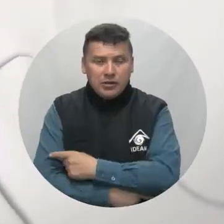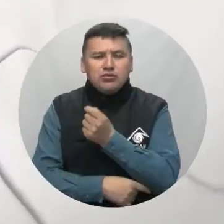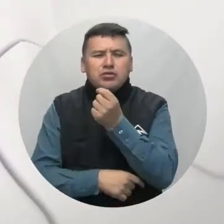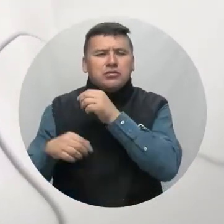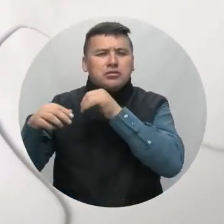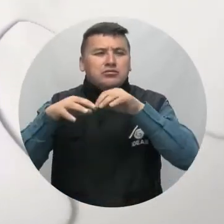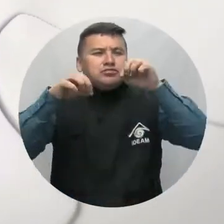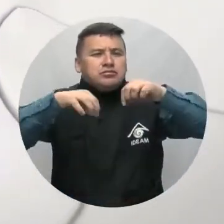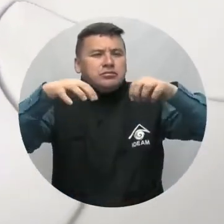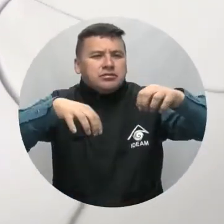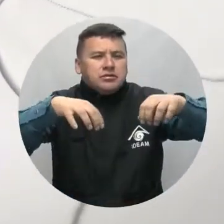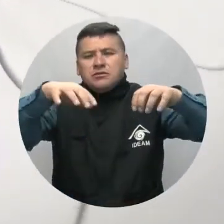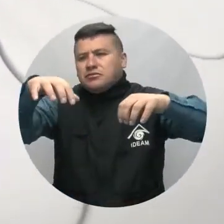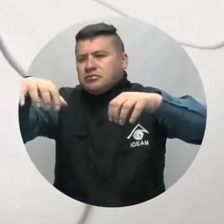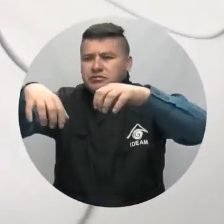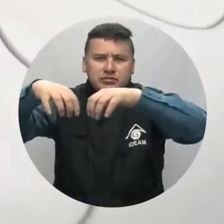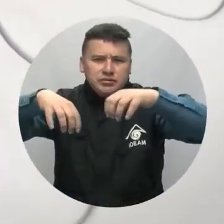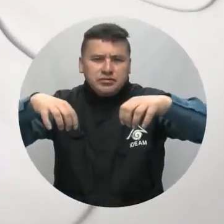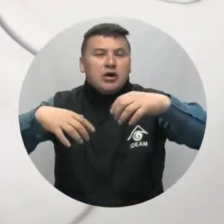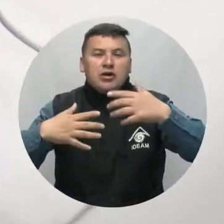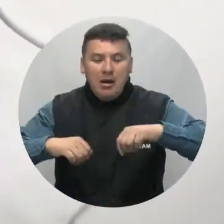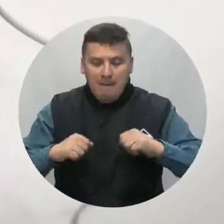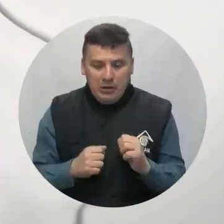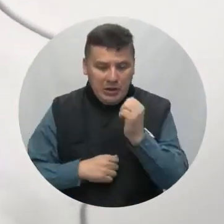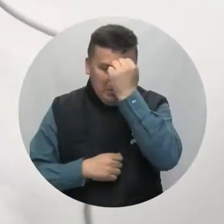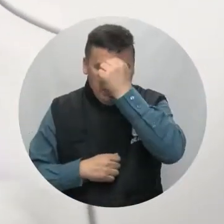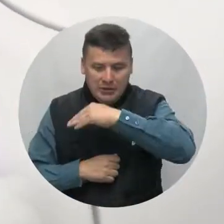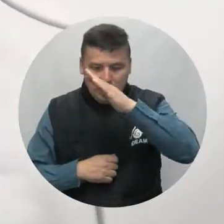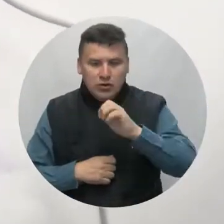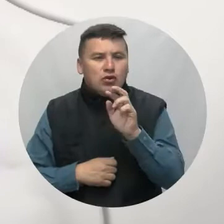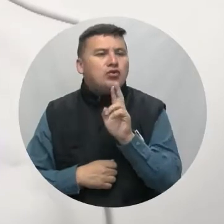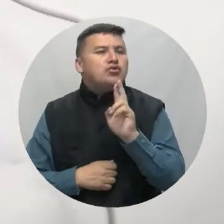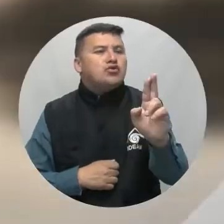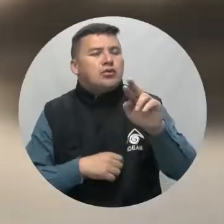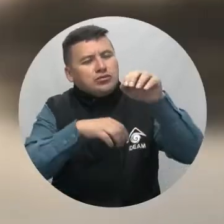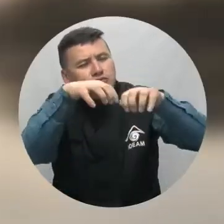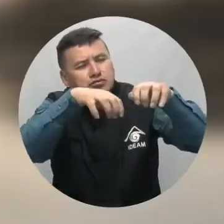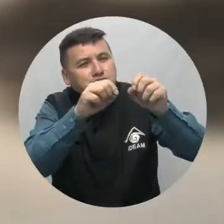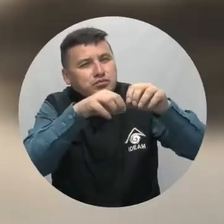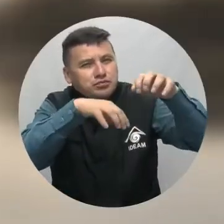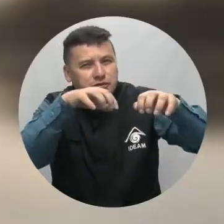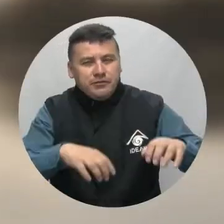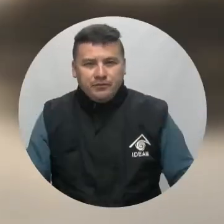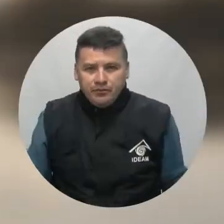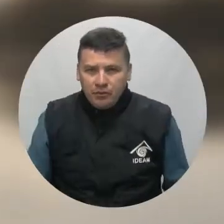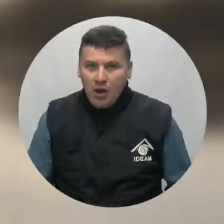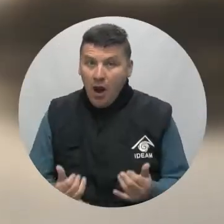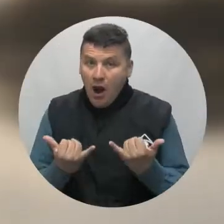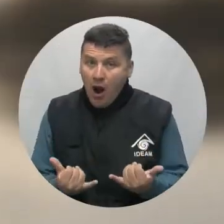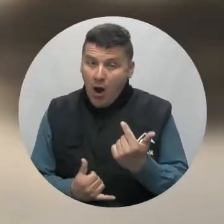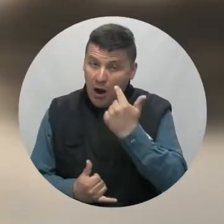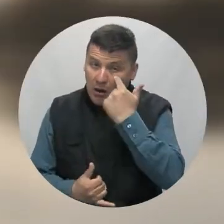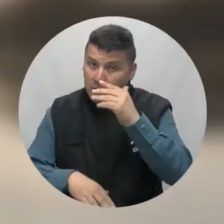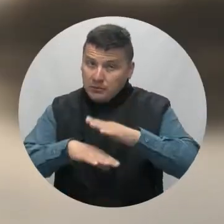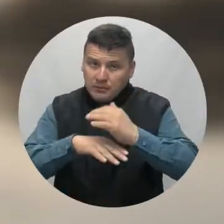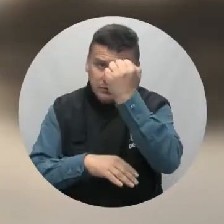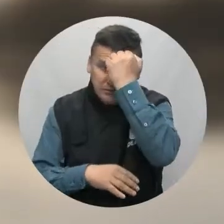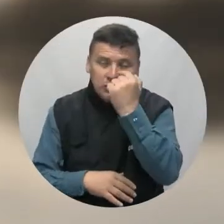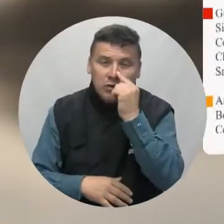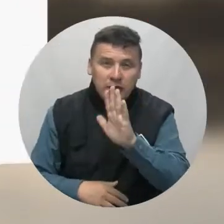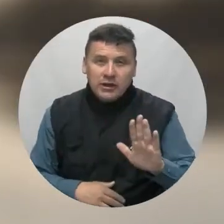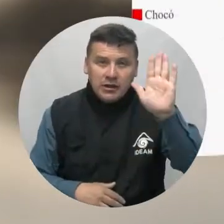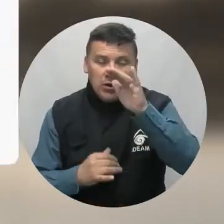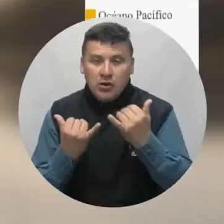lluvias ligeras afectarán algunas zonas de los cerros orientales y del sur de la capital. Ahora, mucha atención a las principales